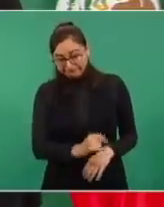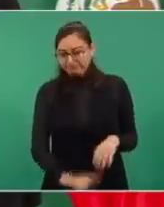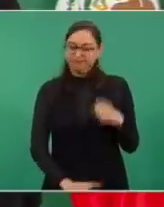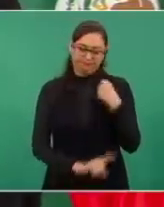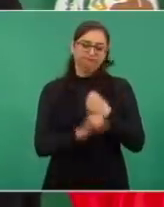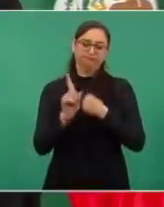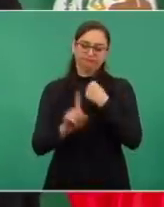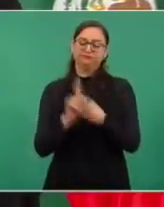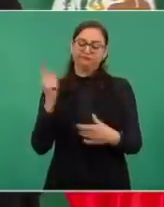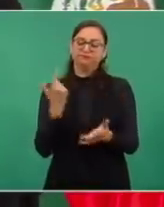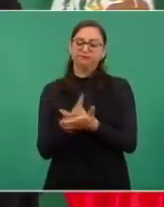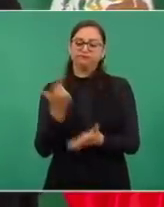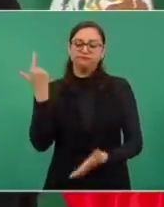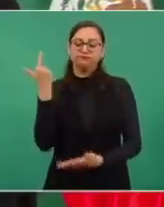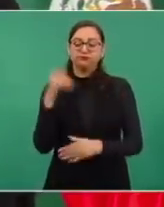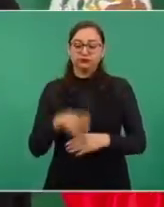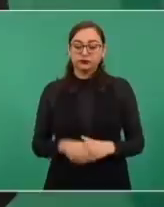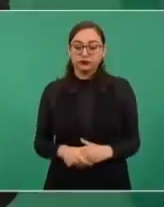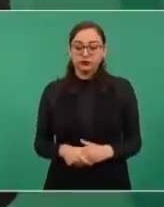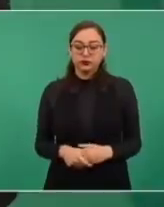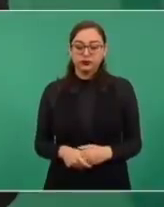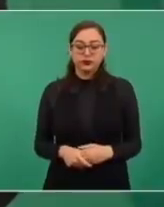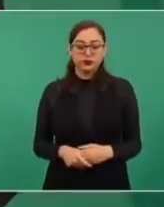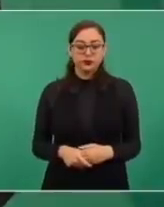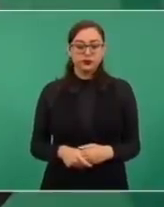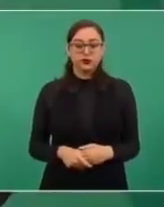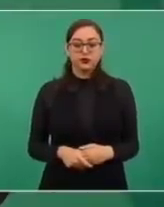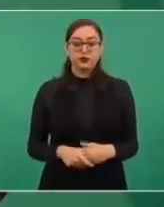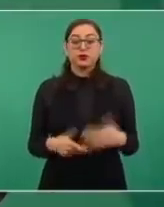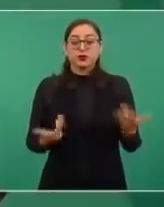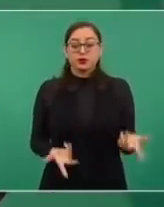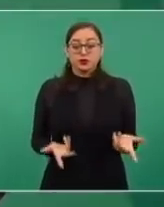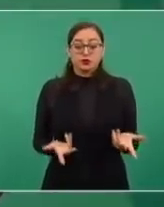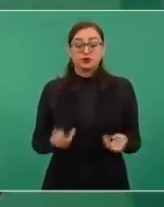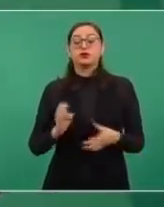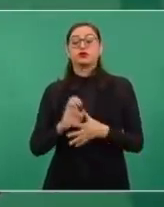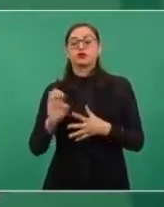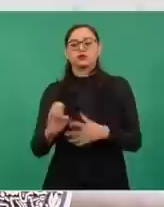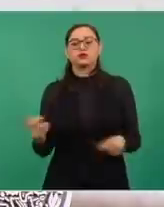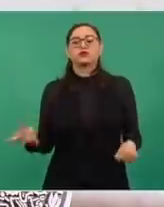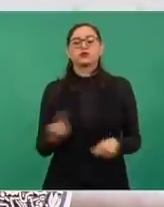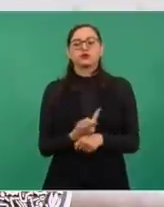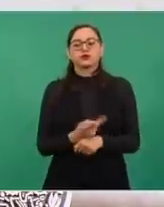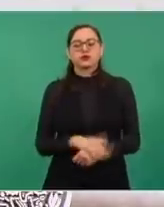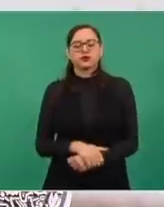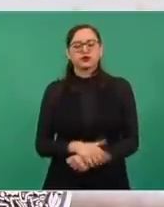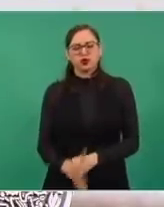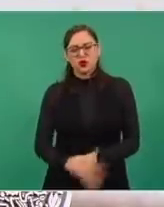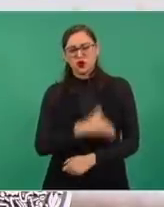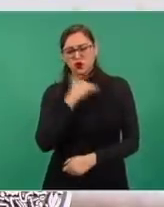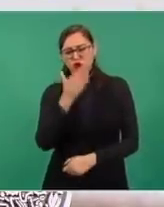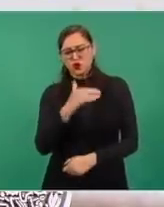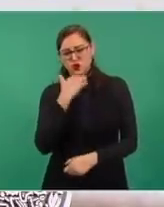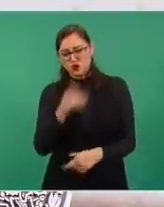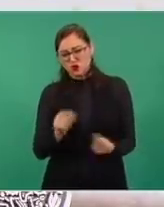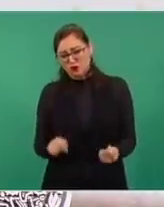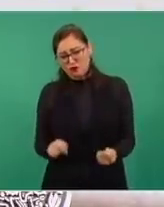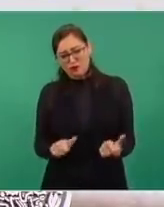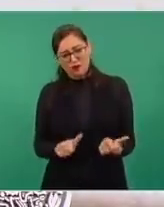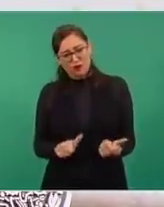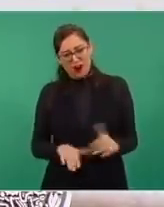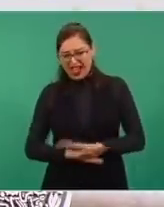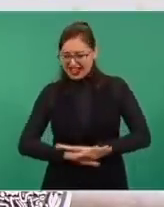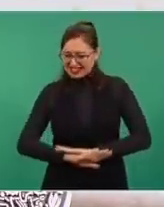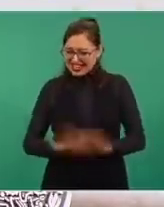eso lo desterramos, si se acaba esa corrupción,